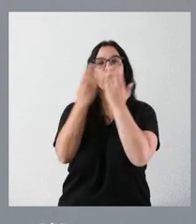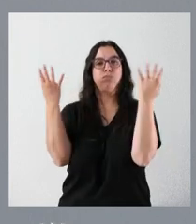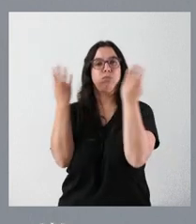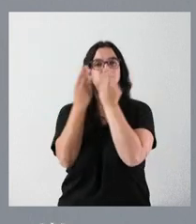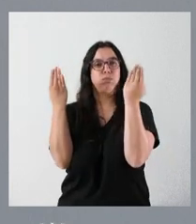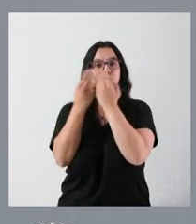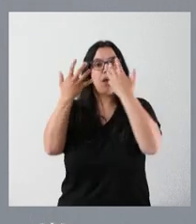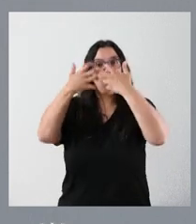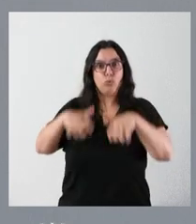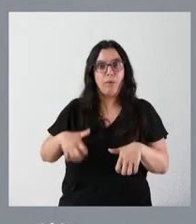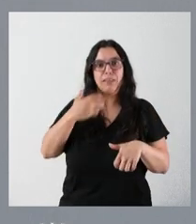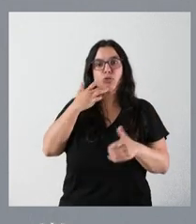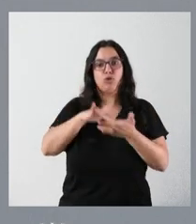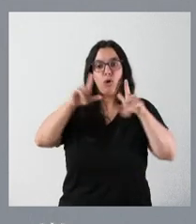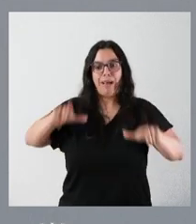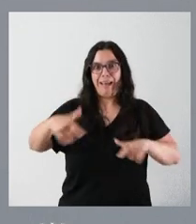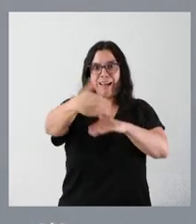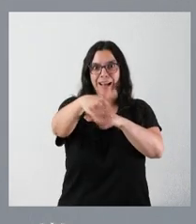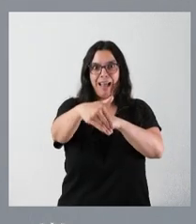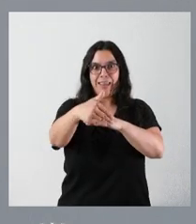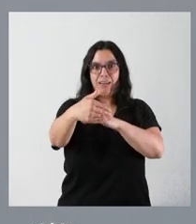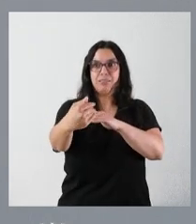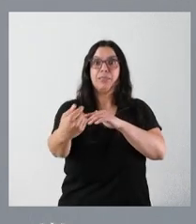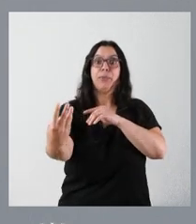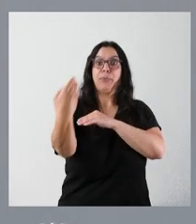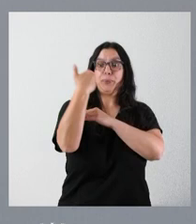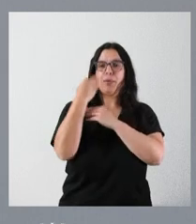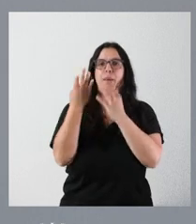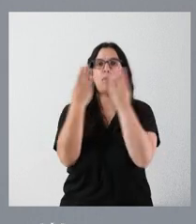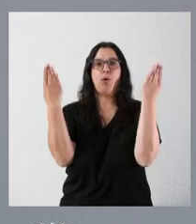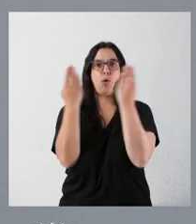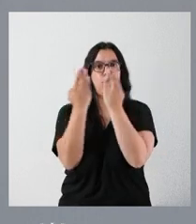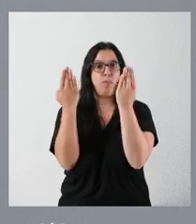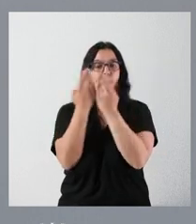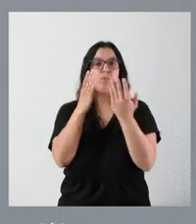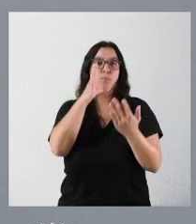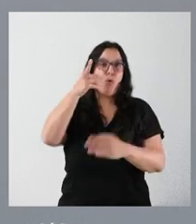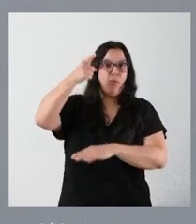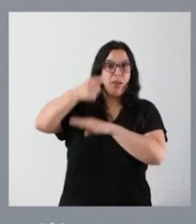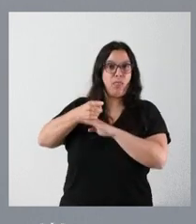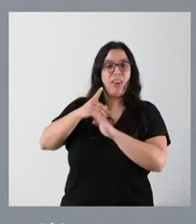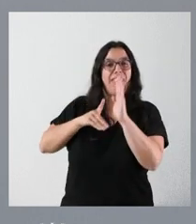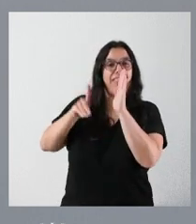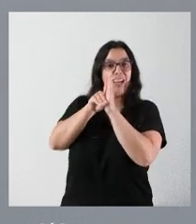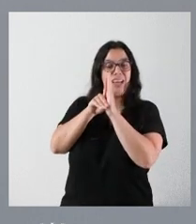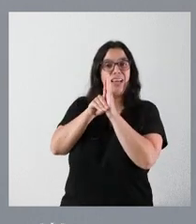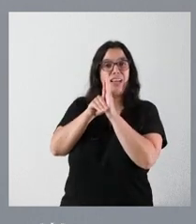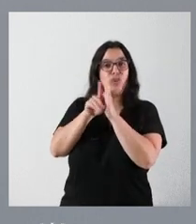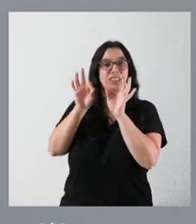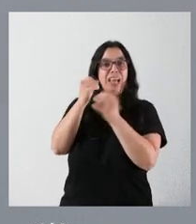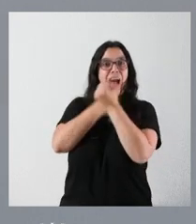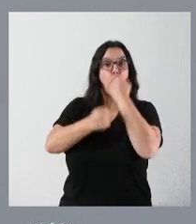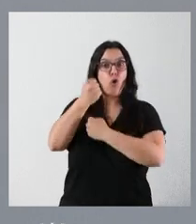aquellos que tenían locales a pie de calle y que tenían que instalar estas puertas como consecuencia de las obligaciones del decreto de ahorro